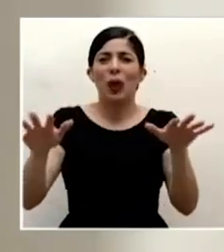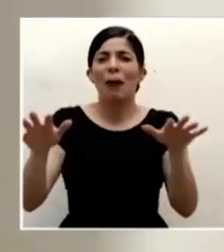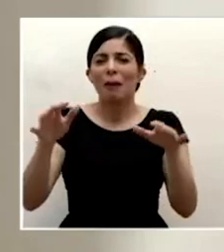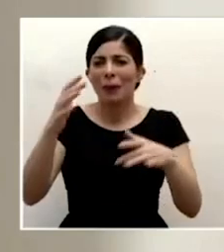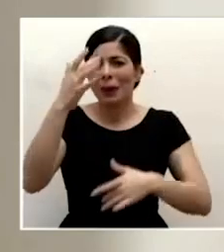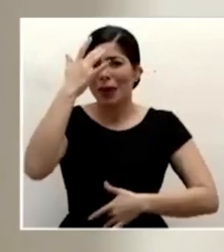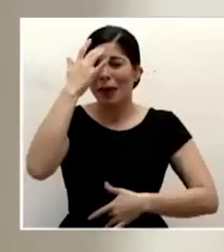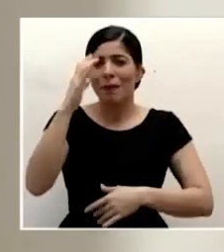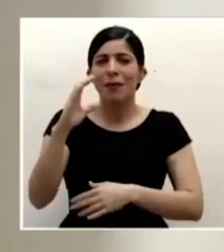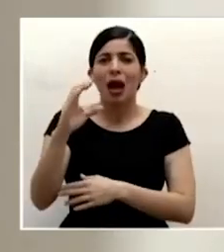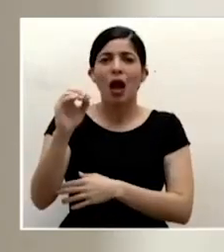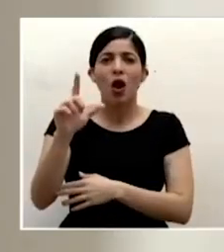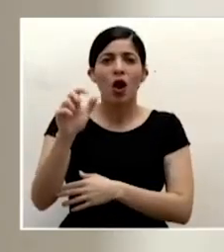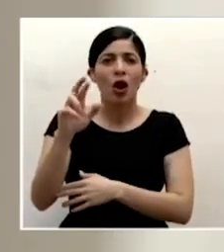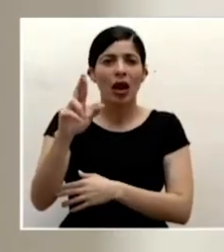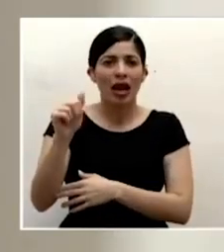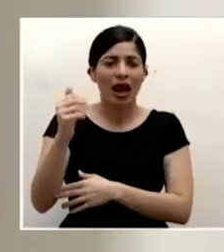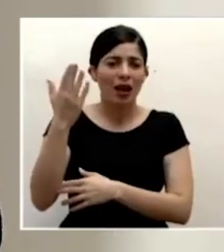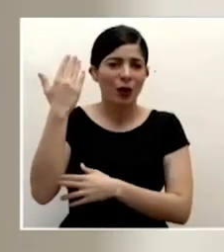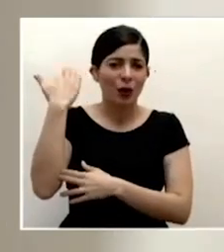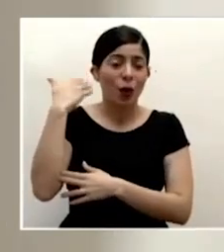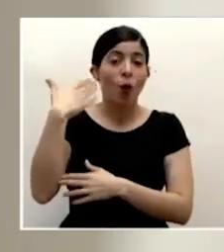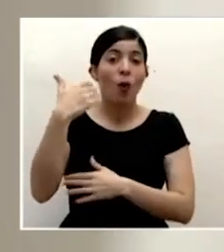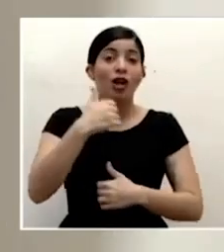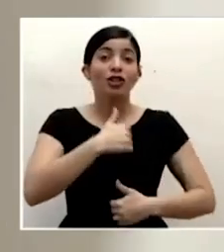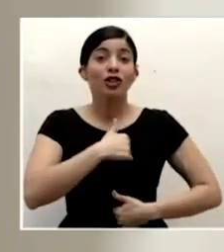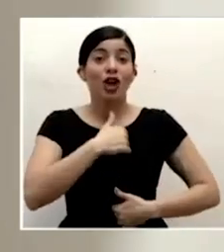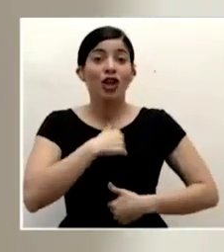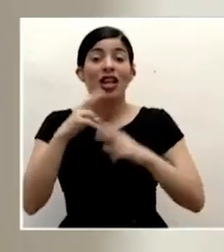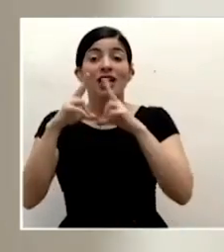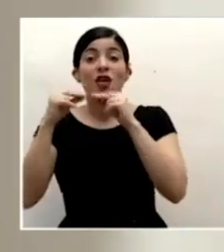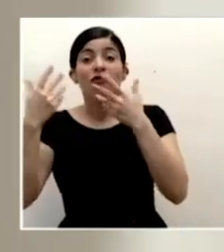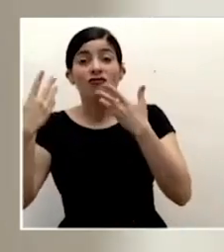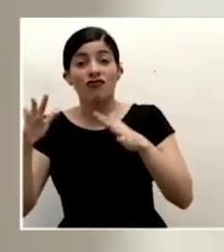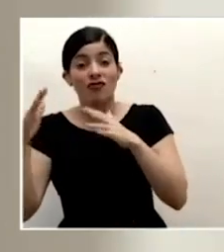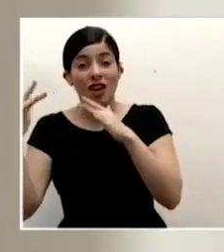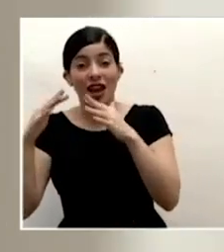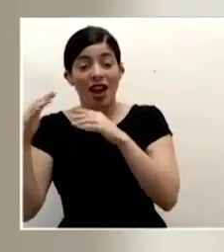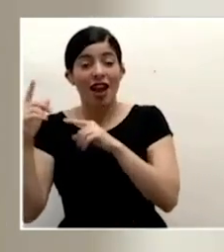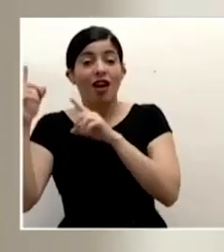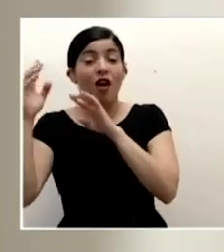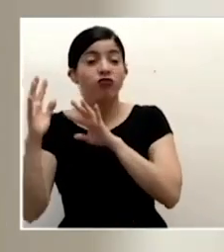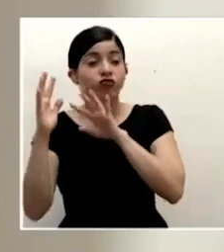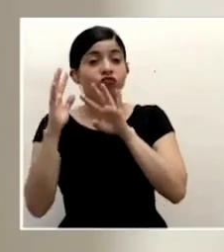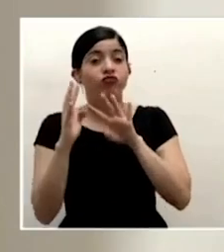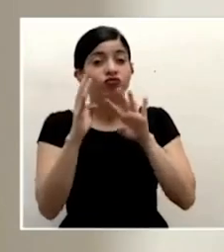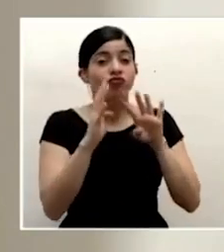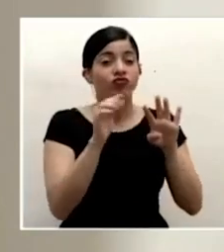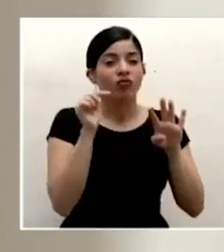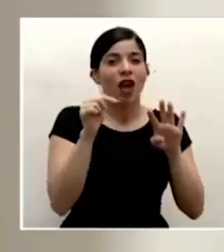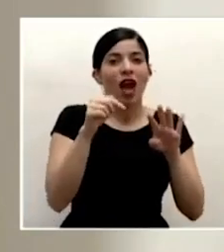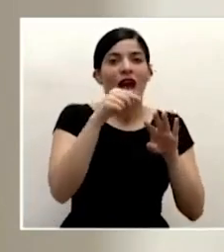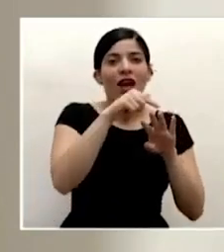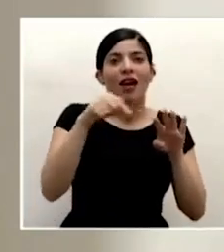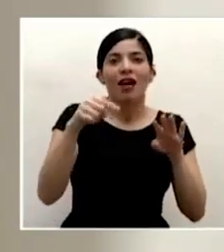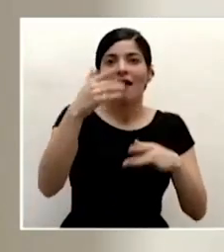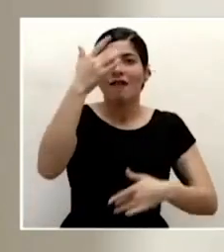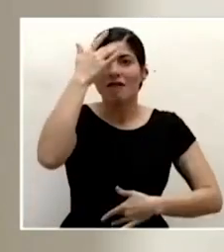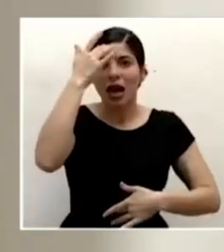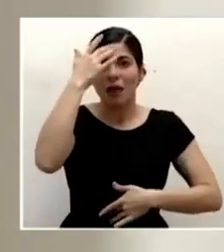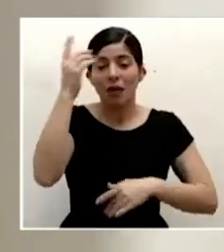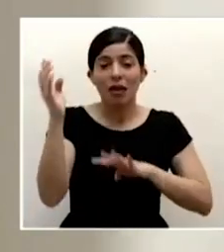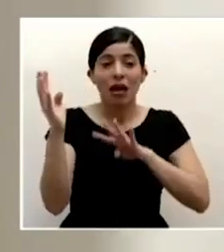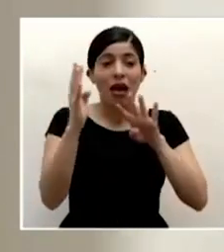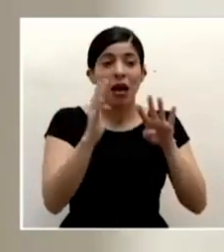cuando esos soldados regresaban de nicaragua se trajeron esta enfermedad y ese brote de la